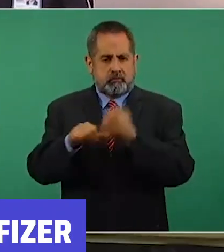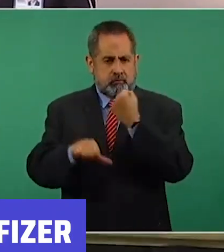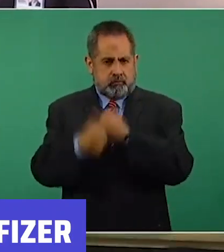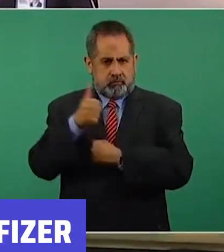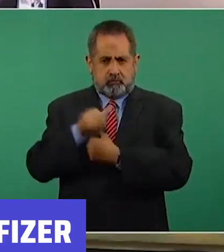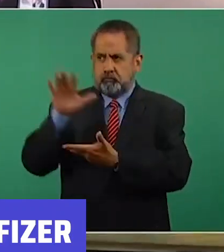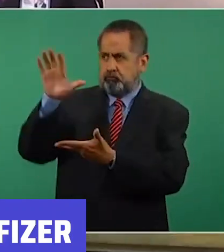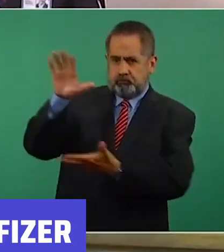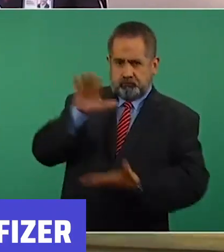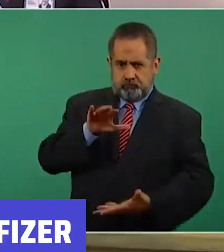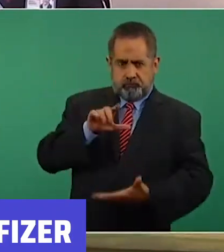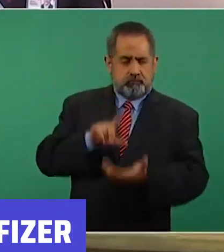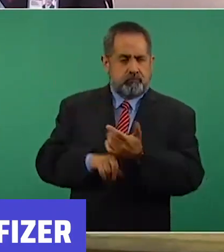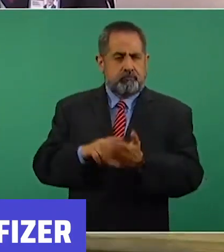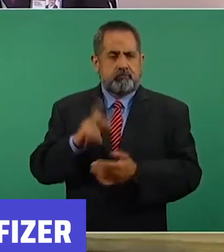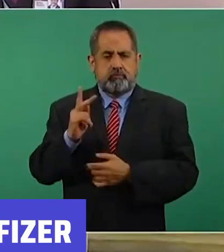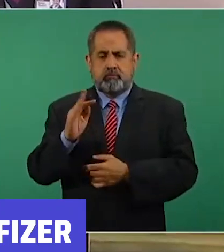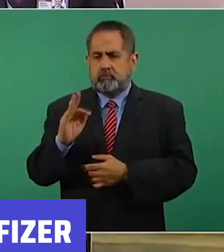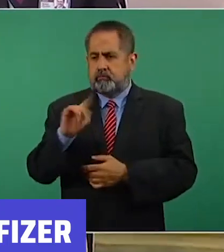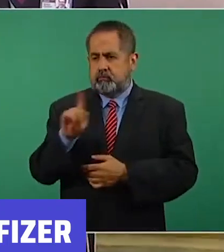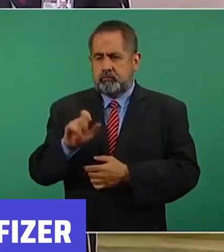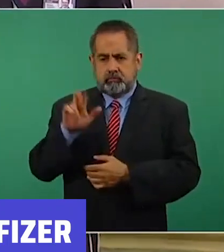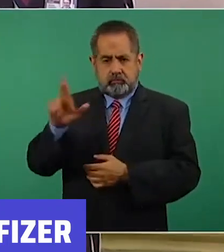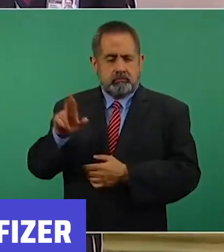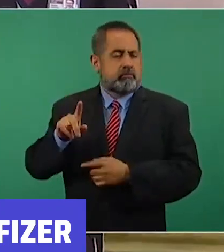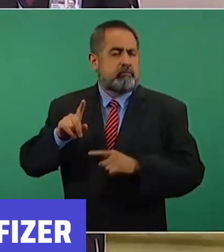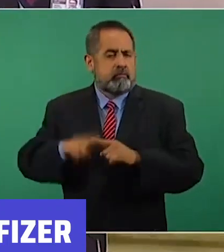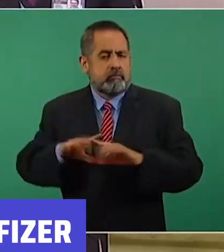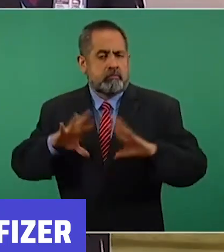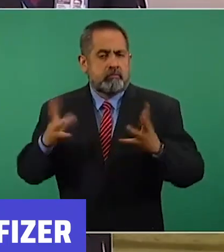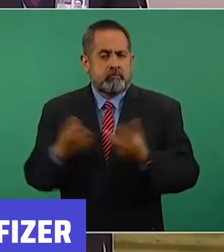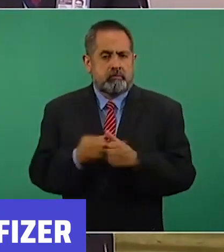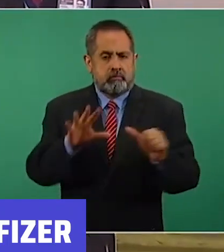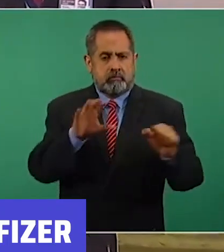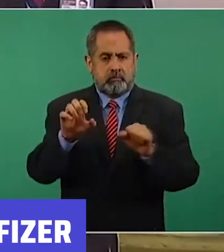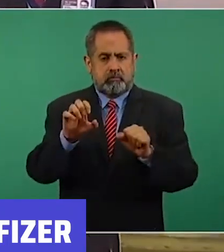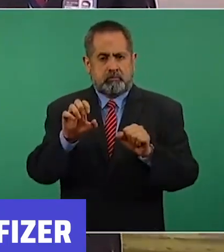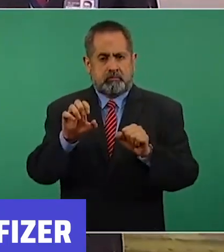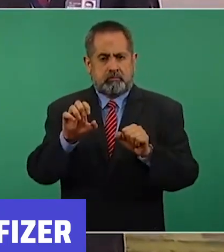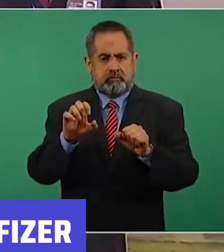de vacuna Pfizer, correspondiente a 67